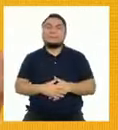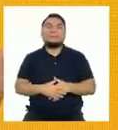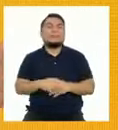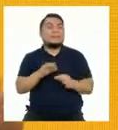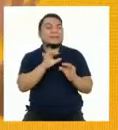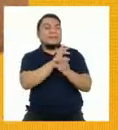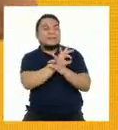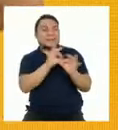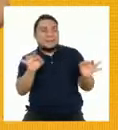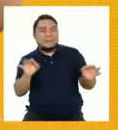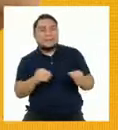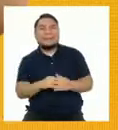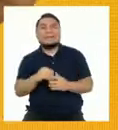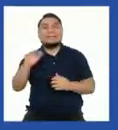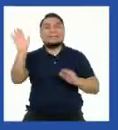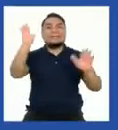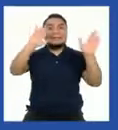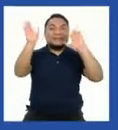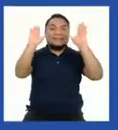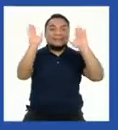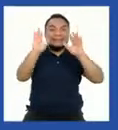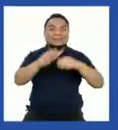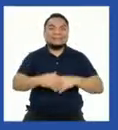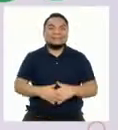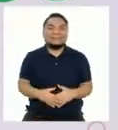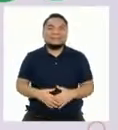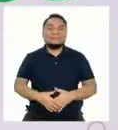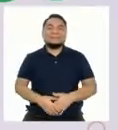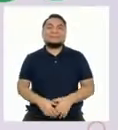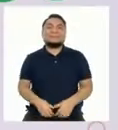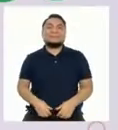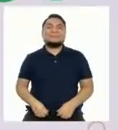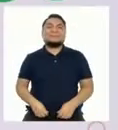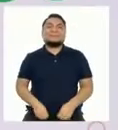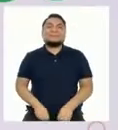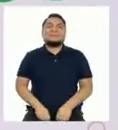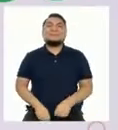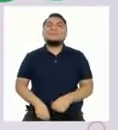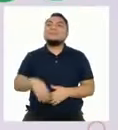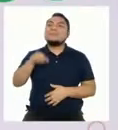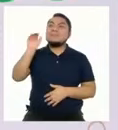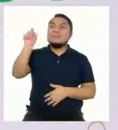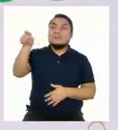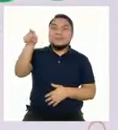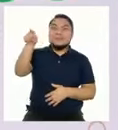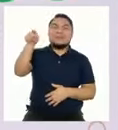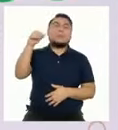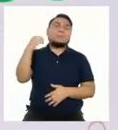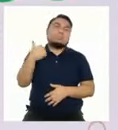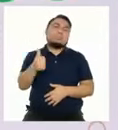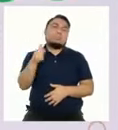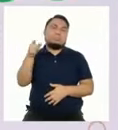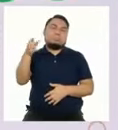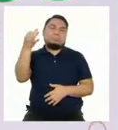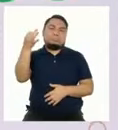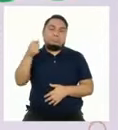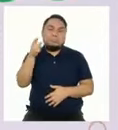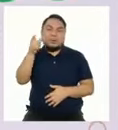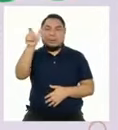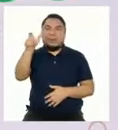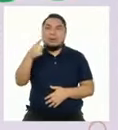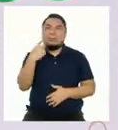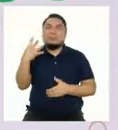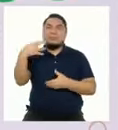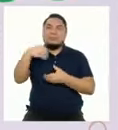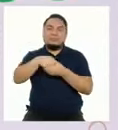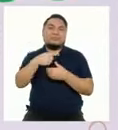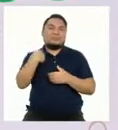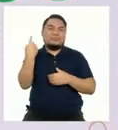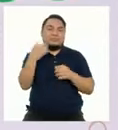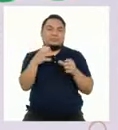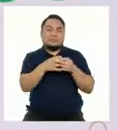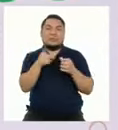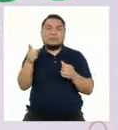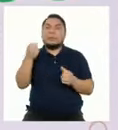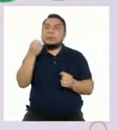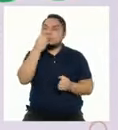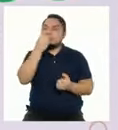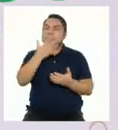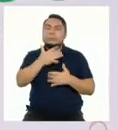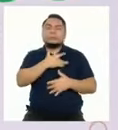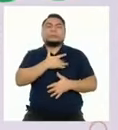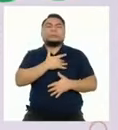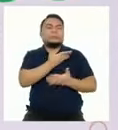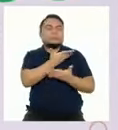De nada. ¡Chao, chao, chao! Jonathan es definitivamente uno de los nuestros. Lo noto